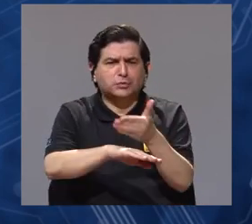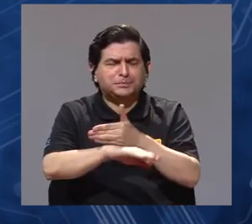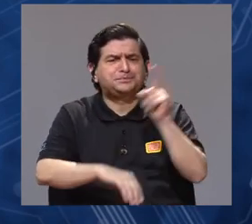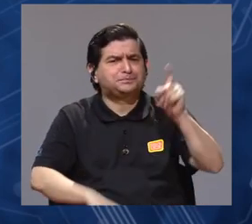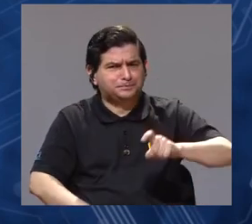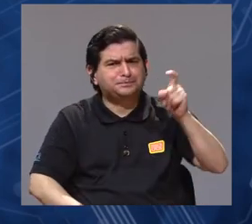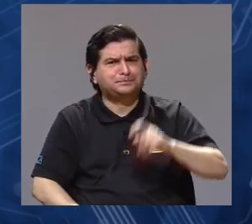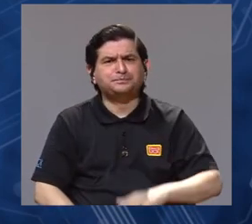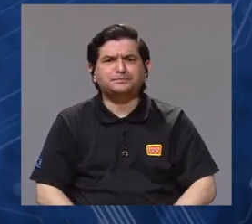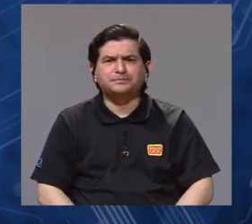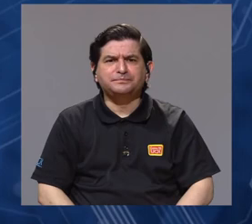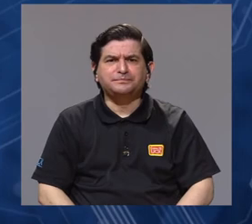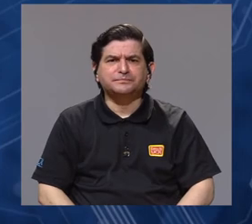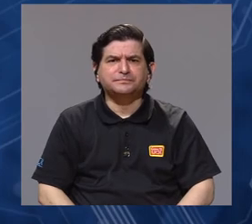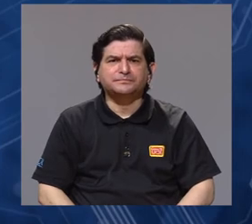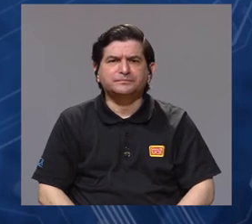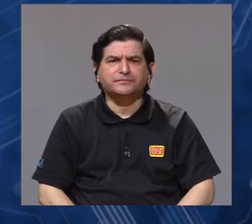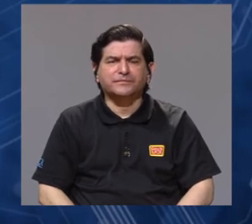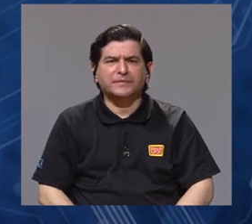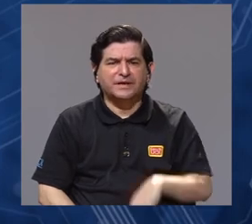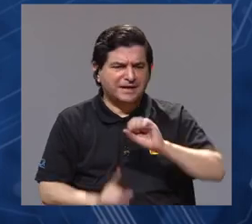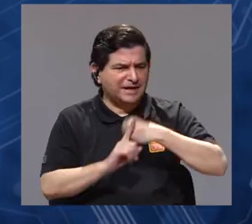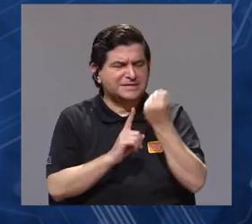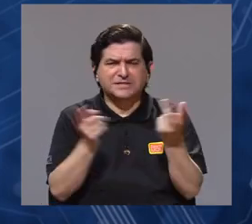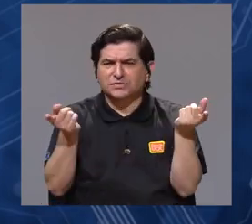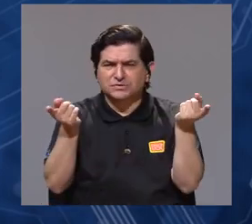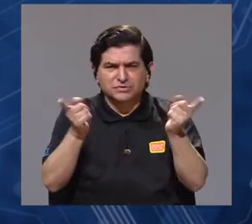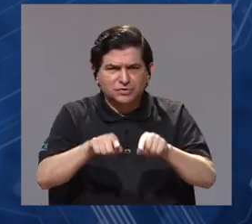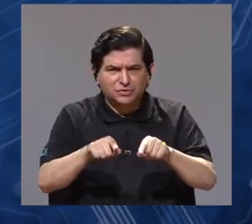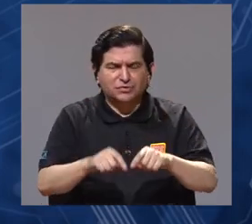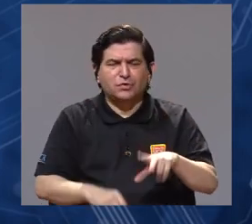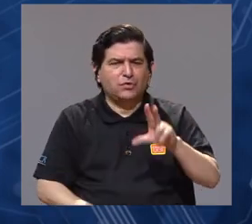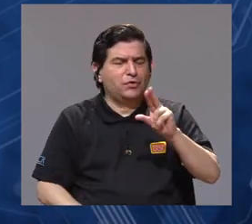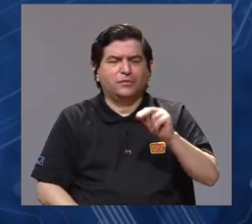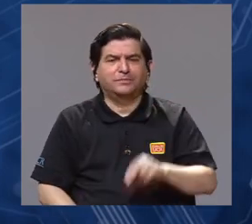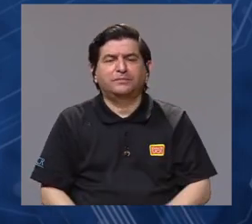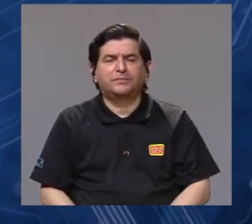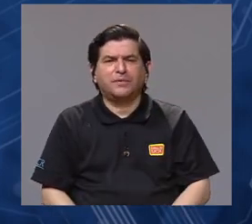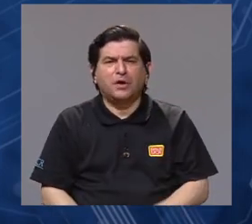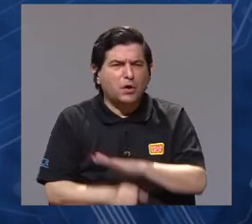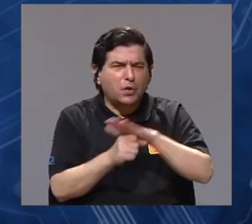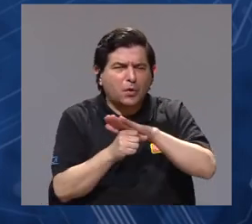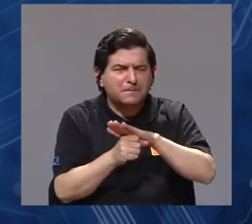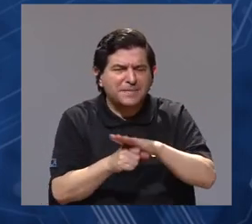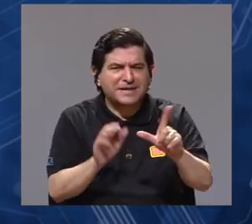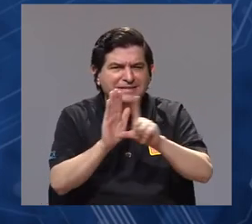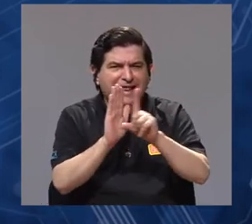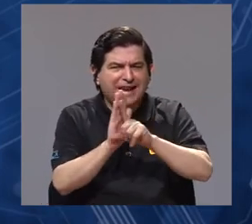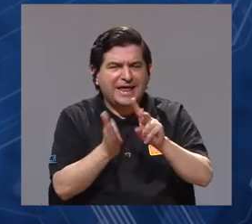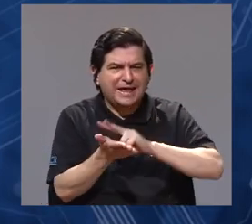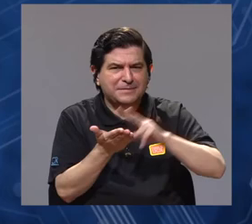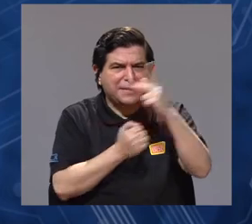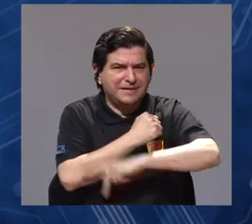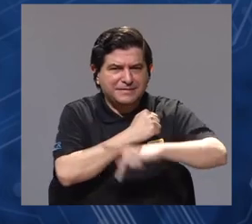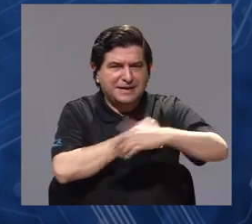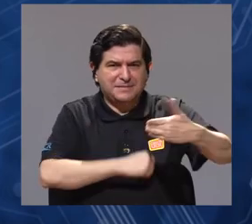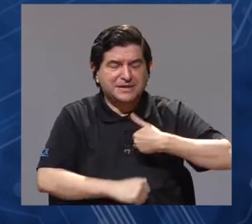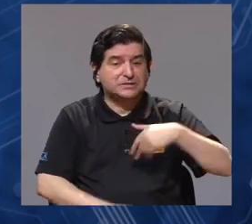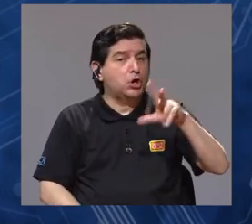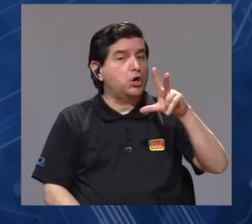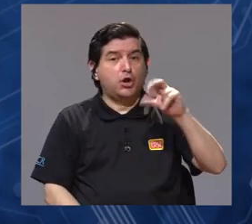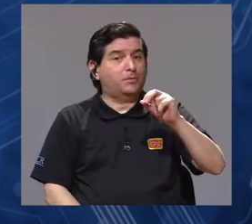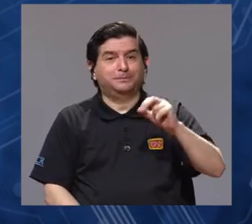Eso hay que mejorarlo ¿verdad? Que no exista esto. ¿Usted cree que hay suficientes leyes verdes en nuestro país?